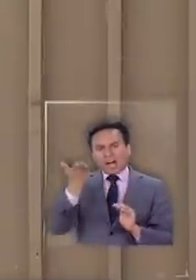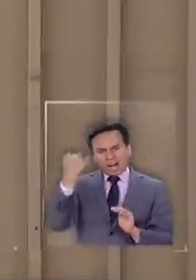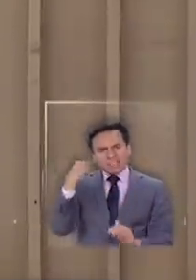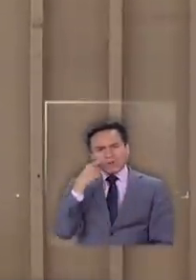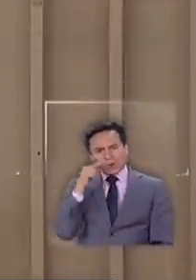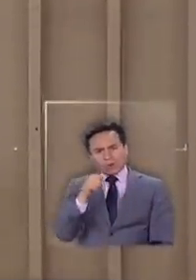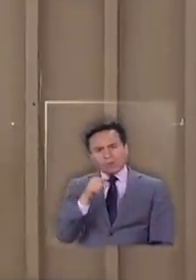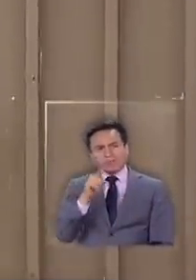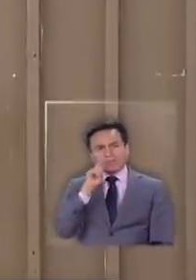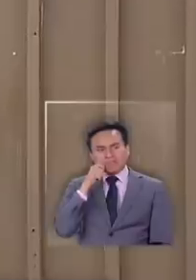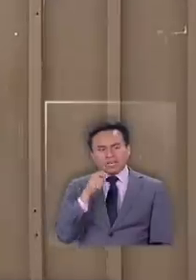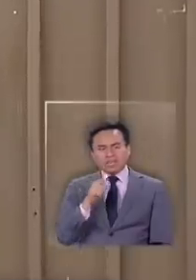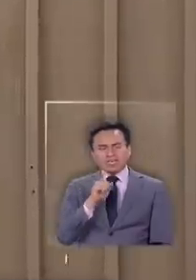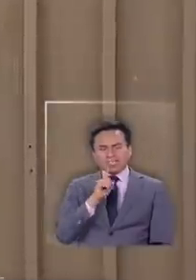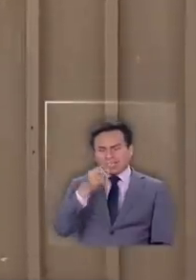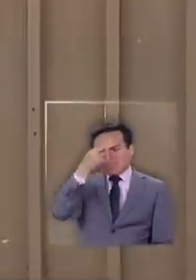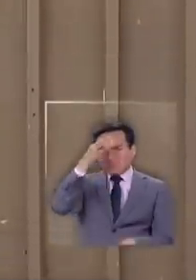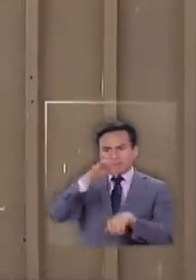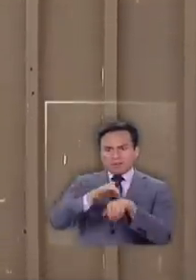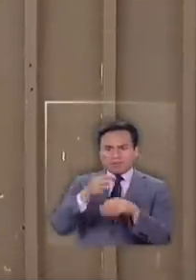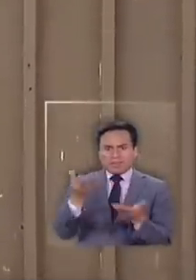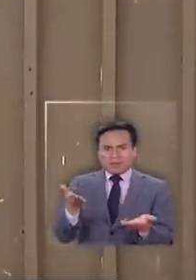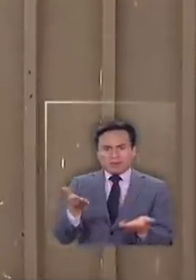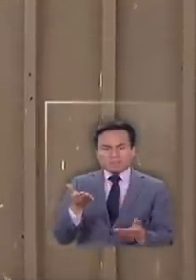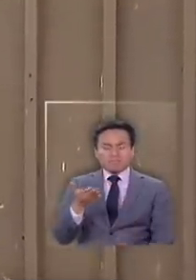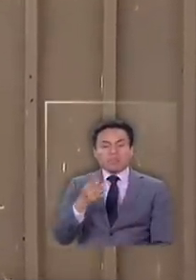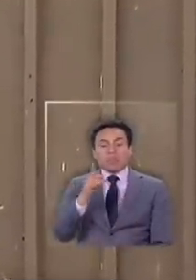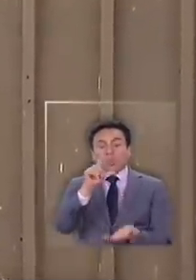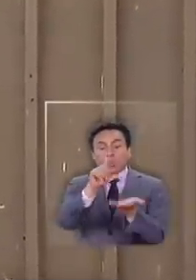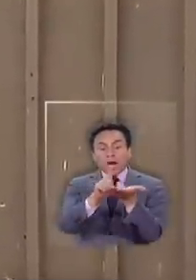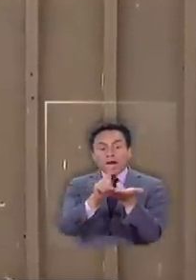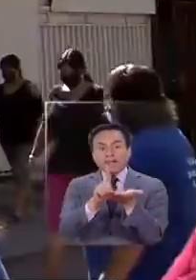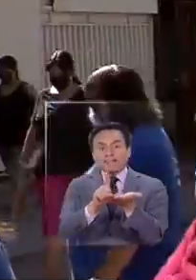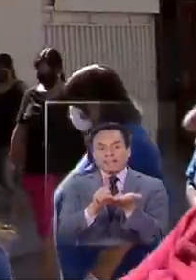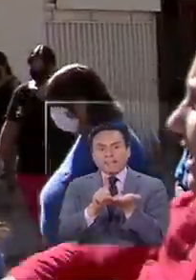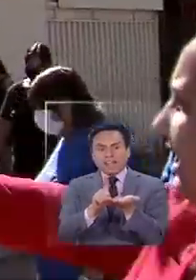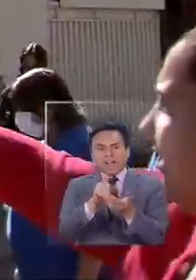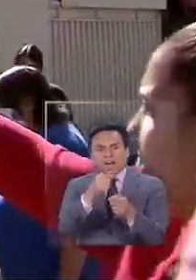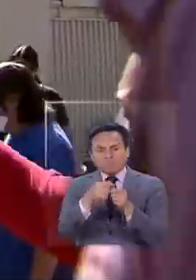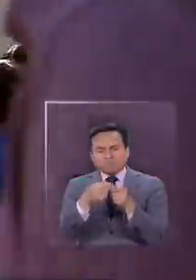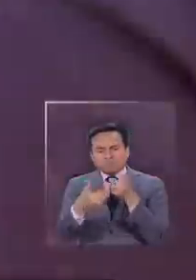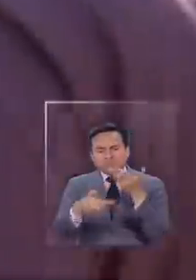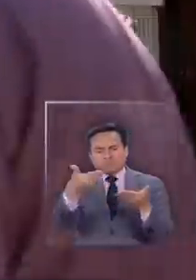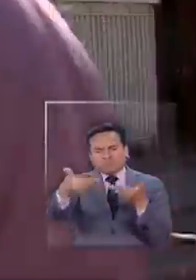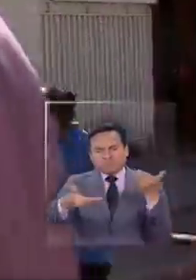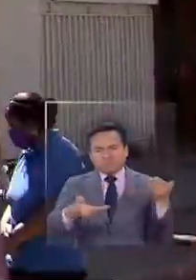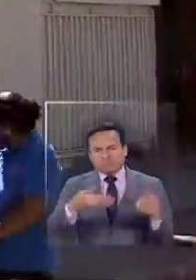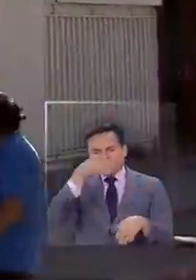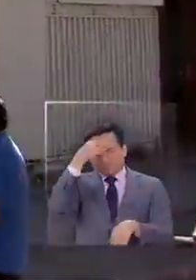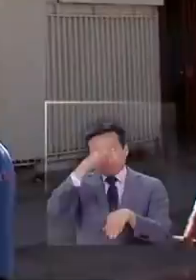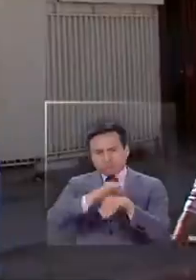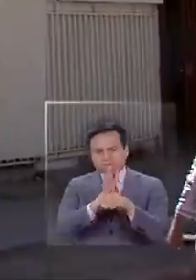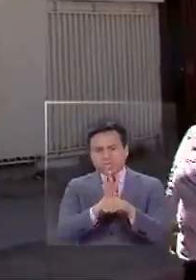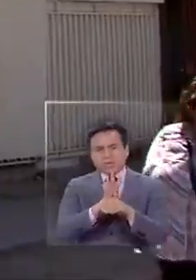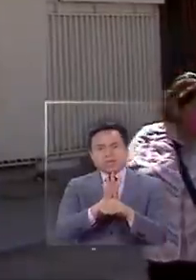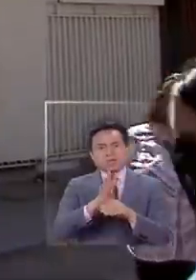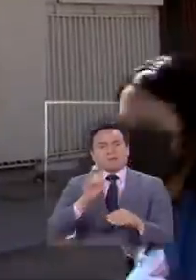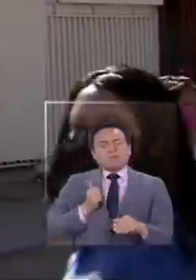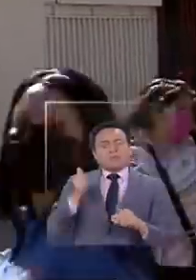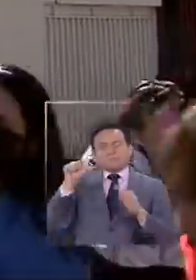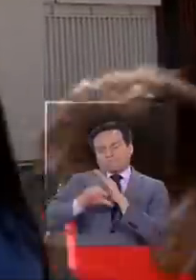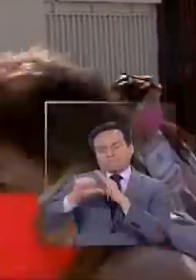él antes de enterarse que tenía la enfermedad. El lugar es un inminente foco de contagio. Armaron una cuarentena